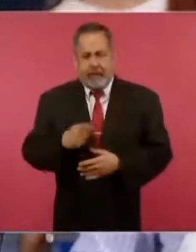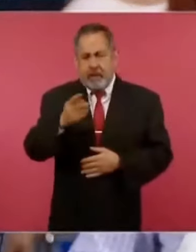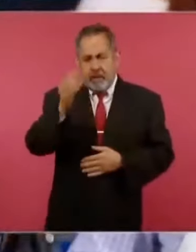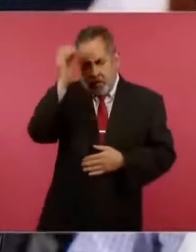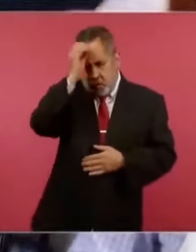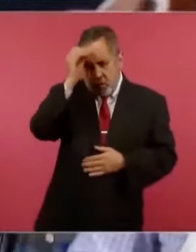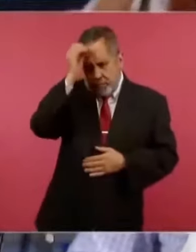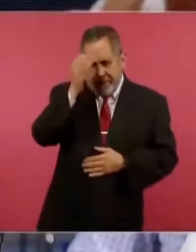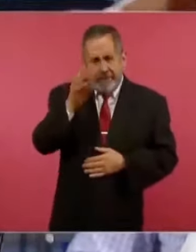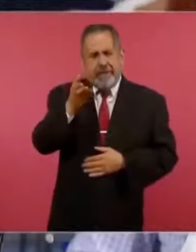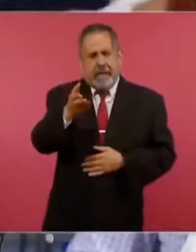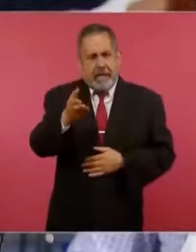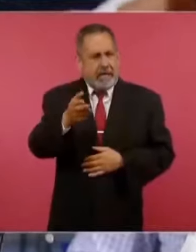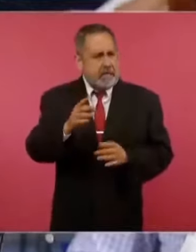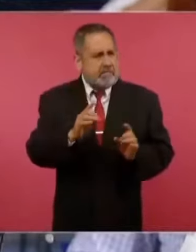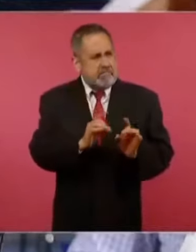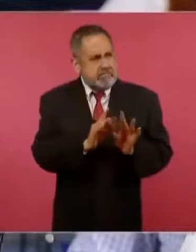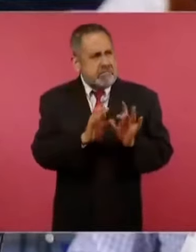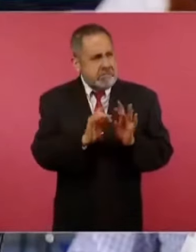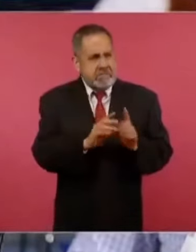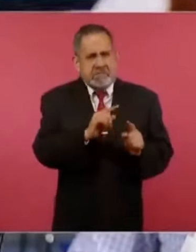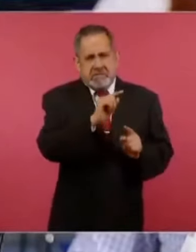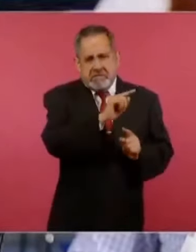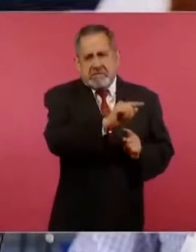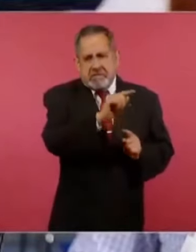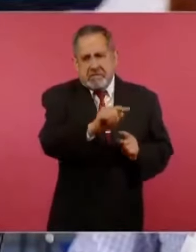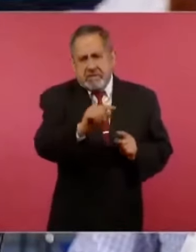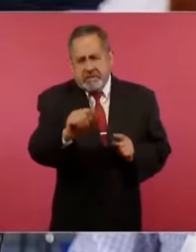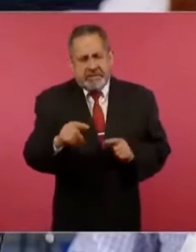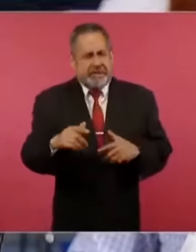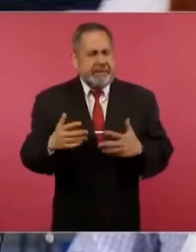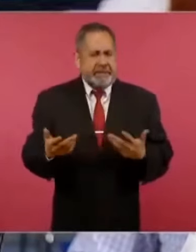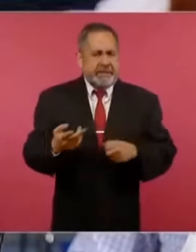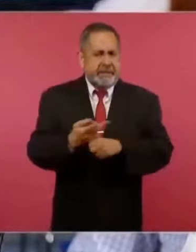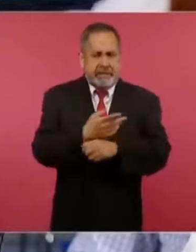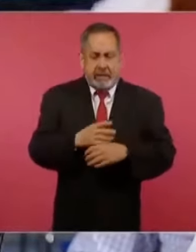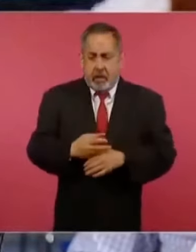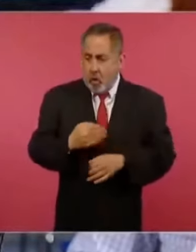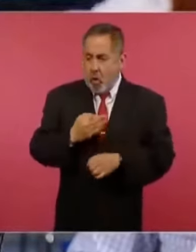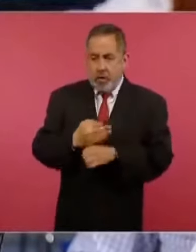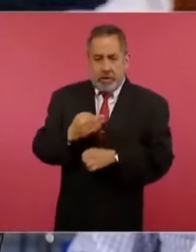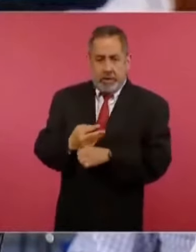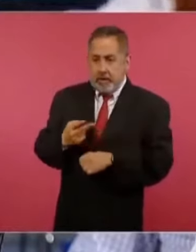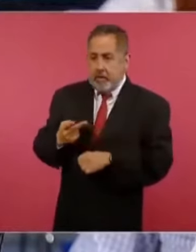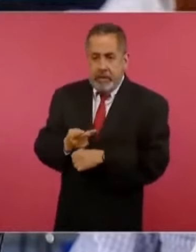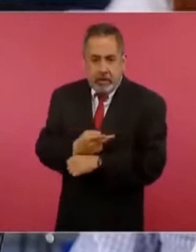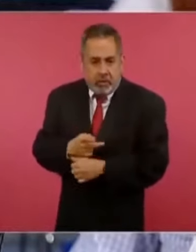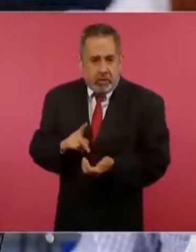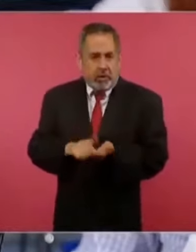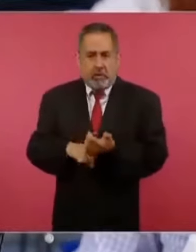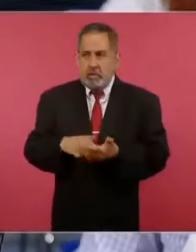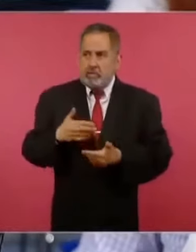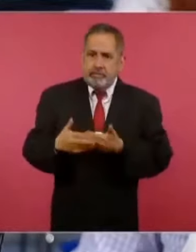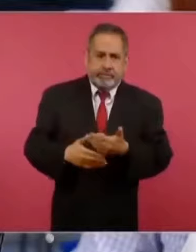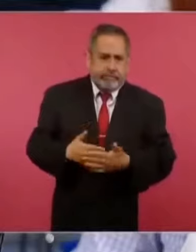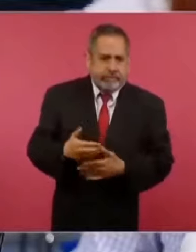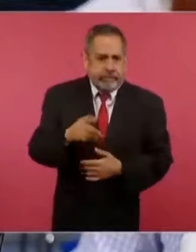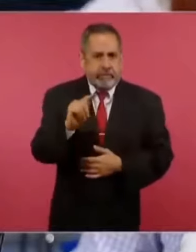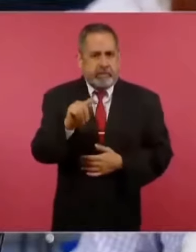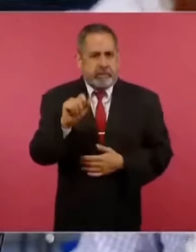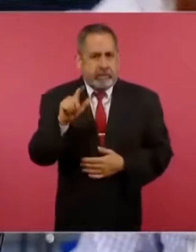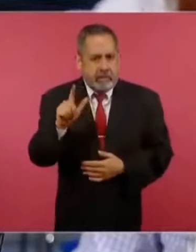de estos acontecimientos y cómo va hasta este momento, qué es lo que ha pasado, qué avances ha habido